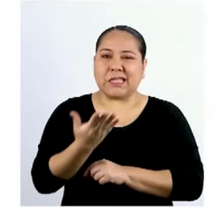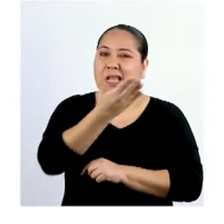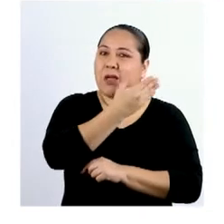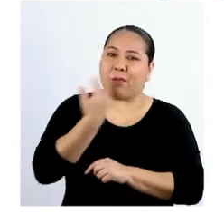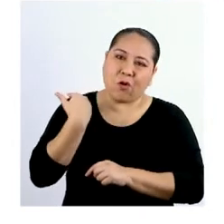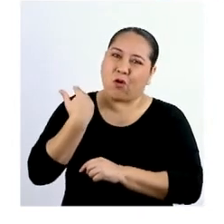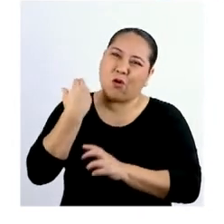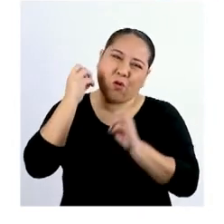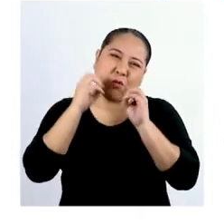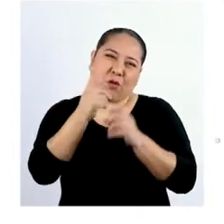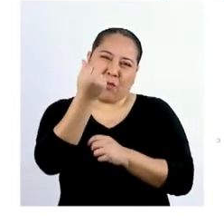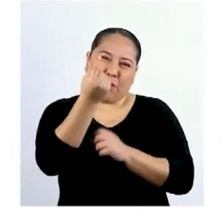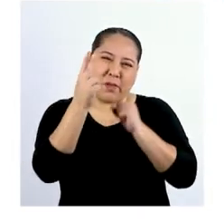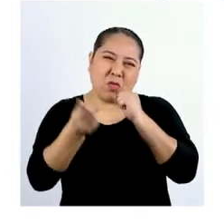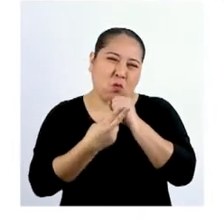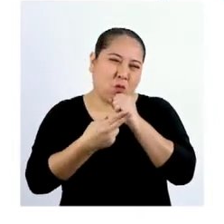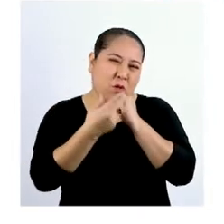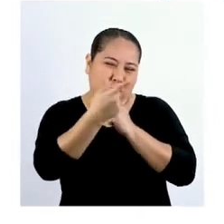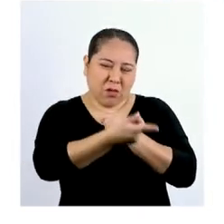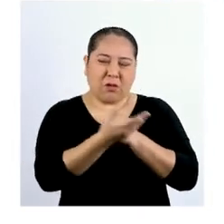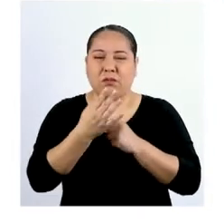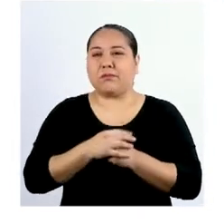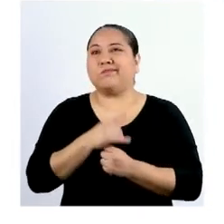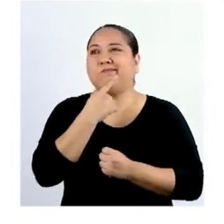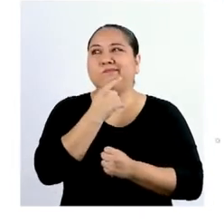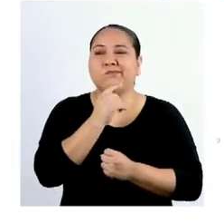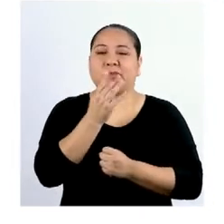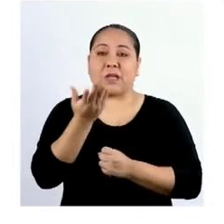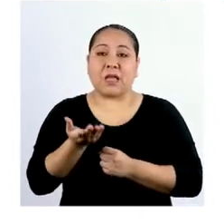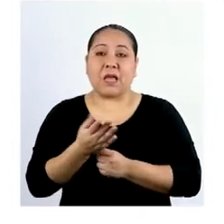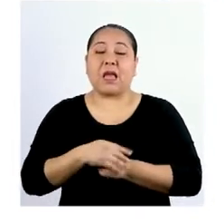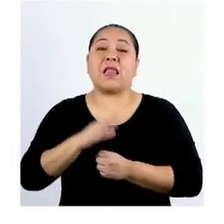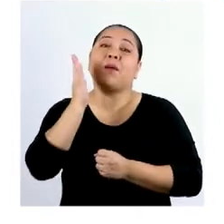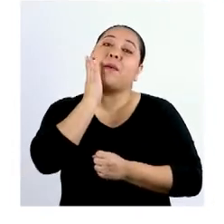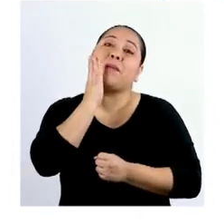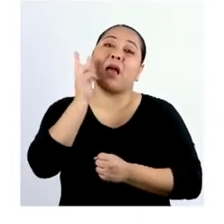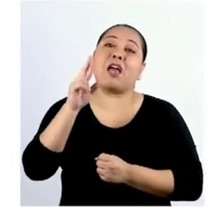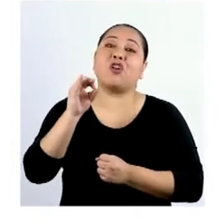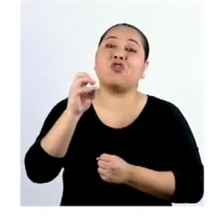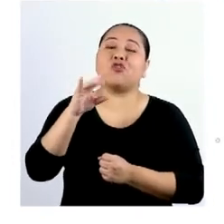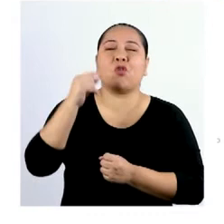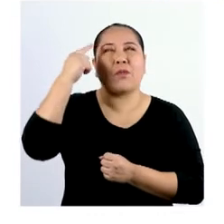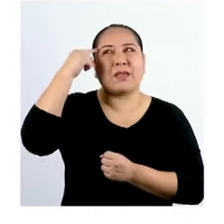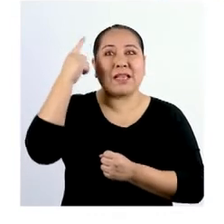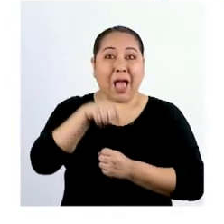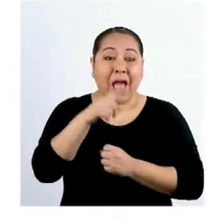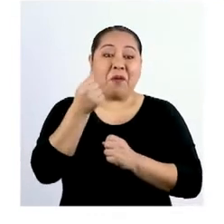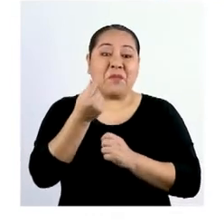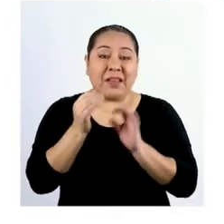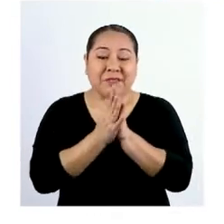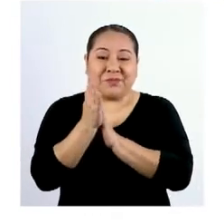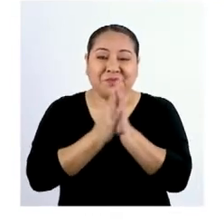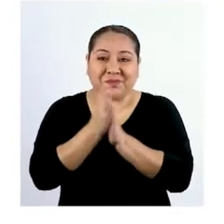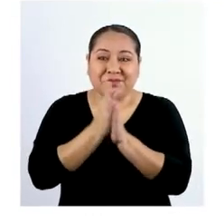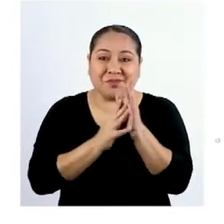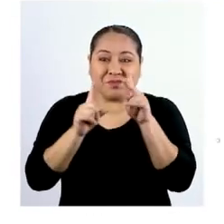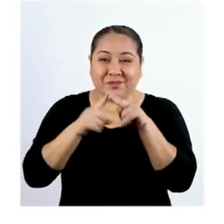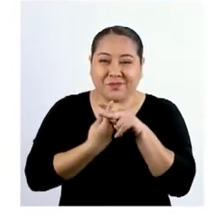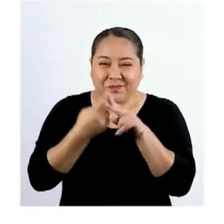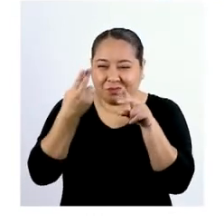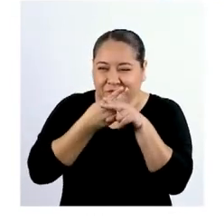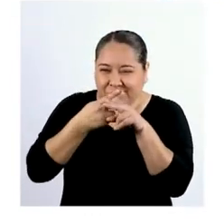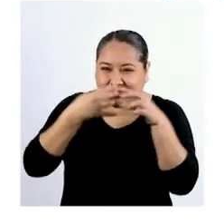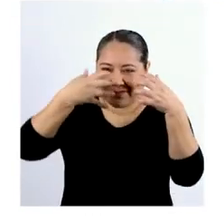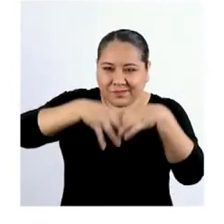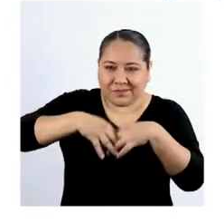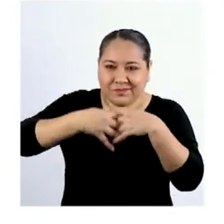sea la mejor opción para usar sus ahorros. Por otra parte, la madre de Rocío cree que con ese dinero pueden emprender un